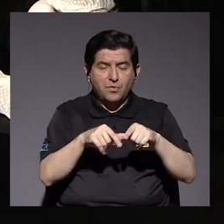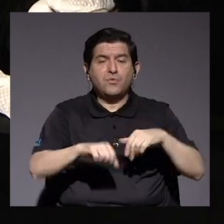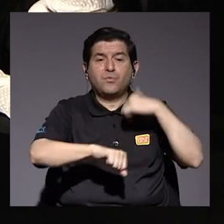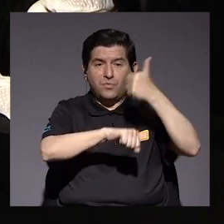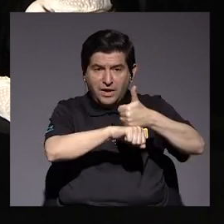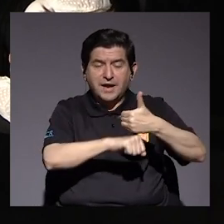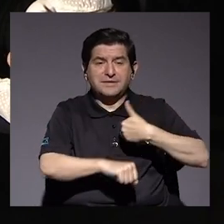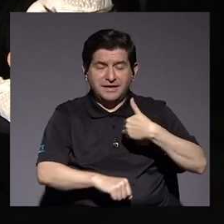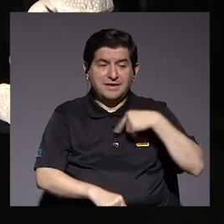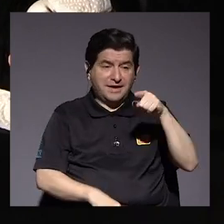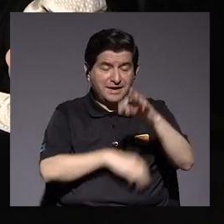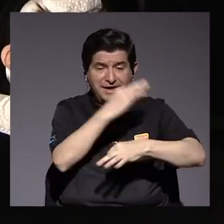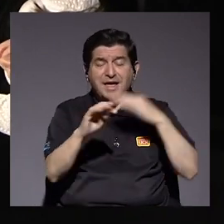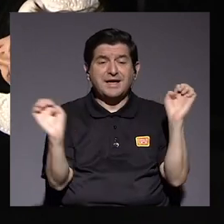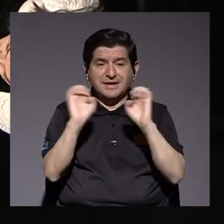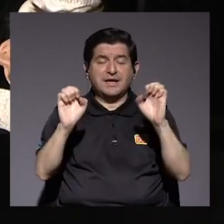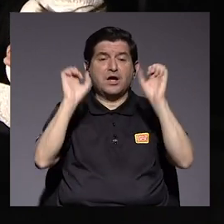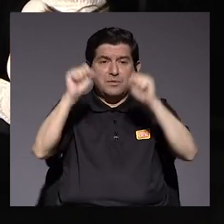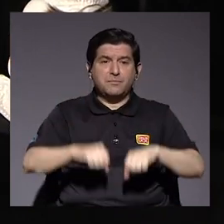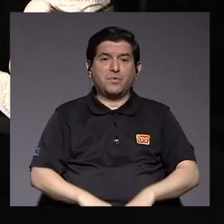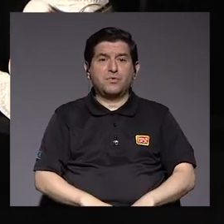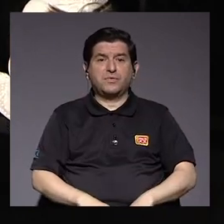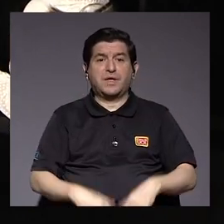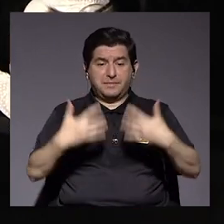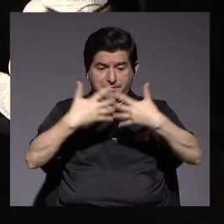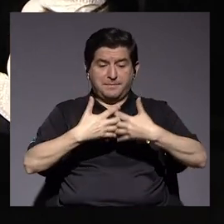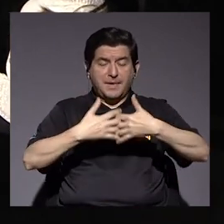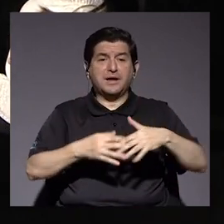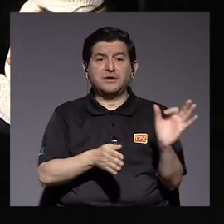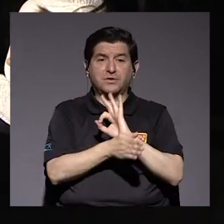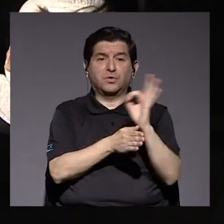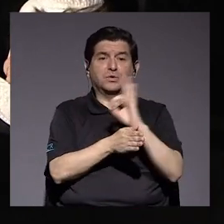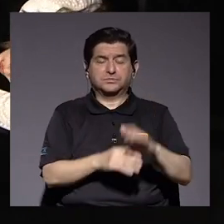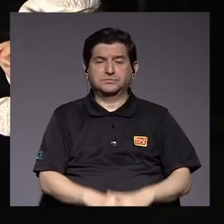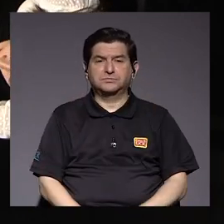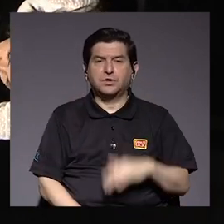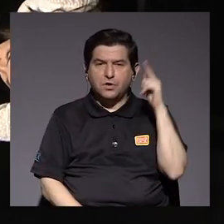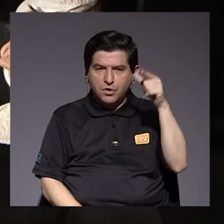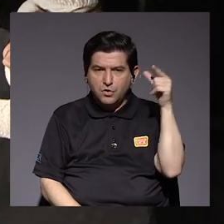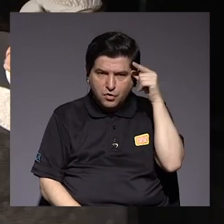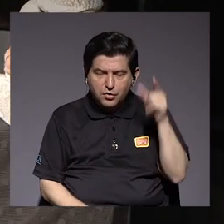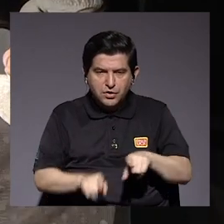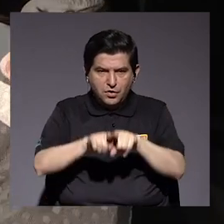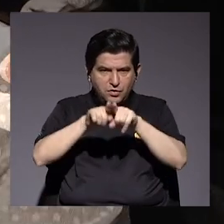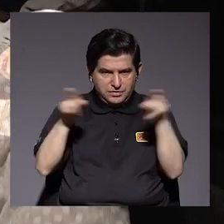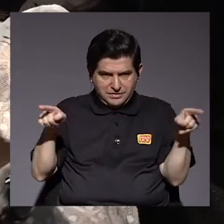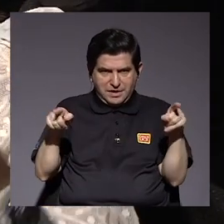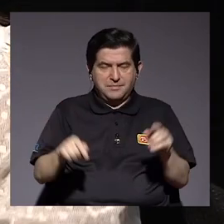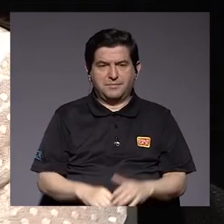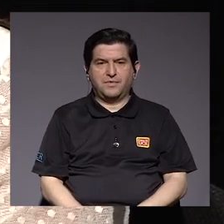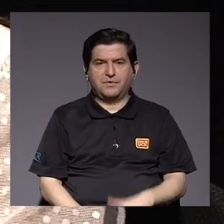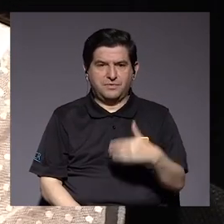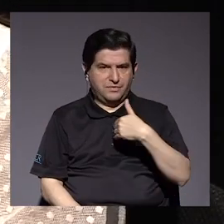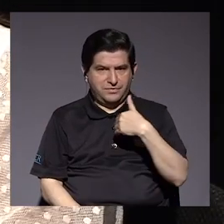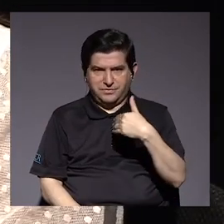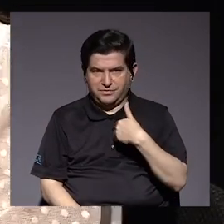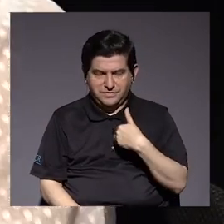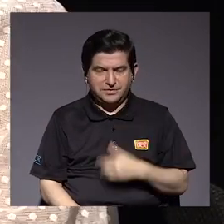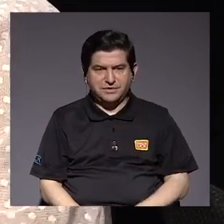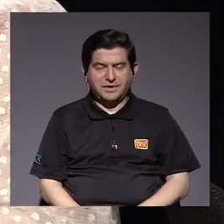que exista energía trifásica para poder encender las máquinas por supuesto que tampoco ni siquiera llega